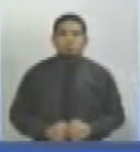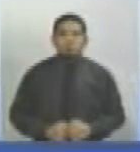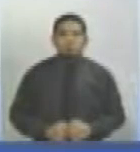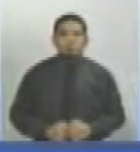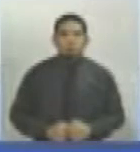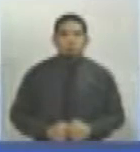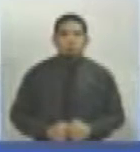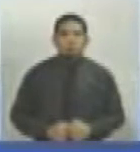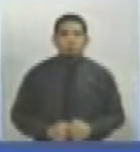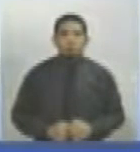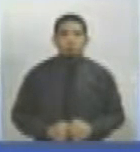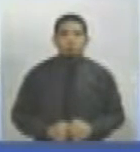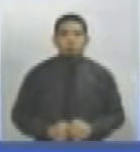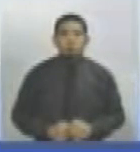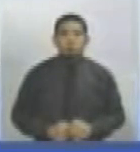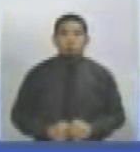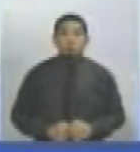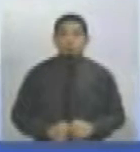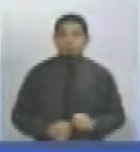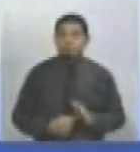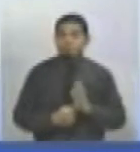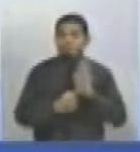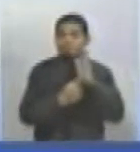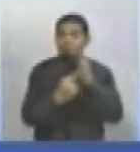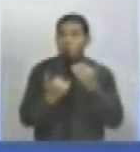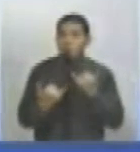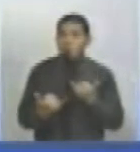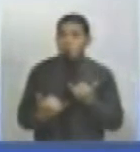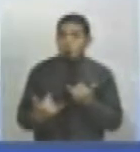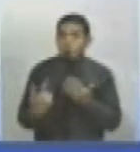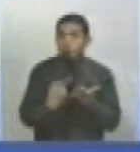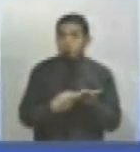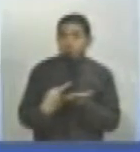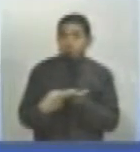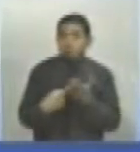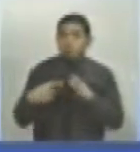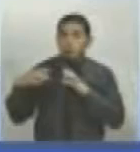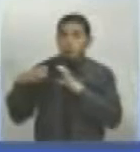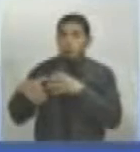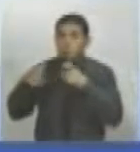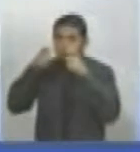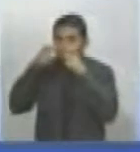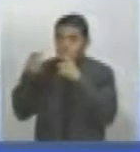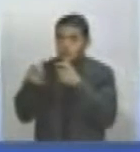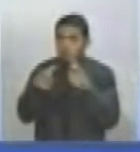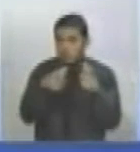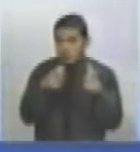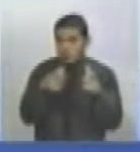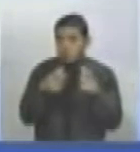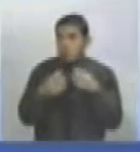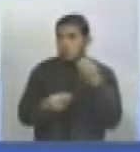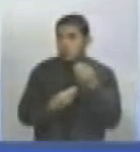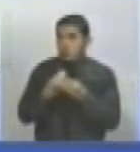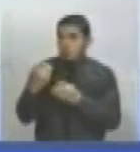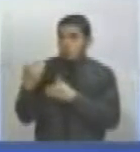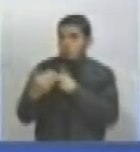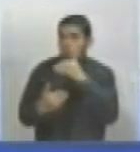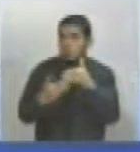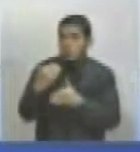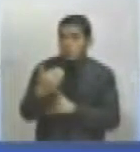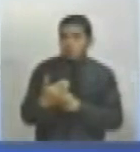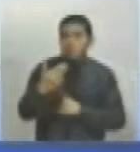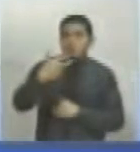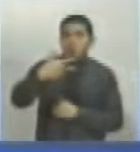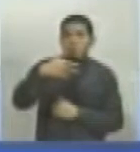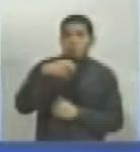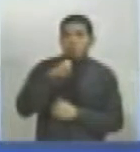Como ustedes pudieron observar, hoy se instaló la sesión en la Comisión de Fiscalización para dar tratamiento al caso Chevron,